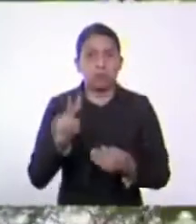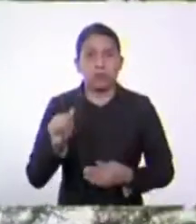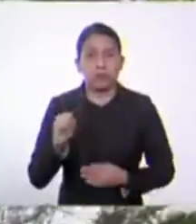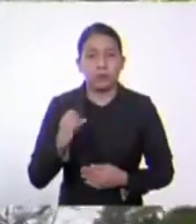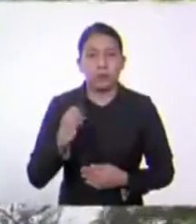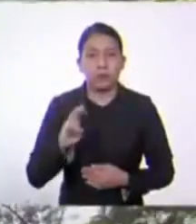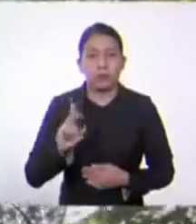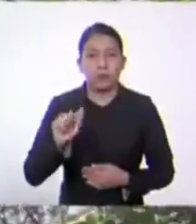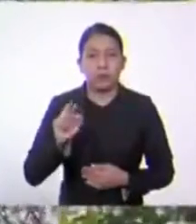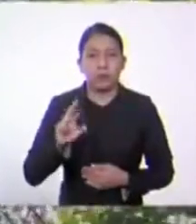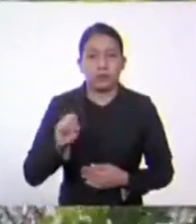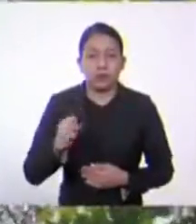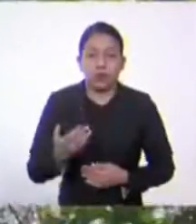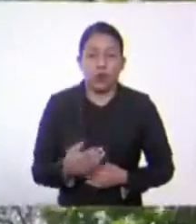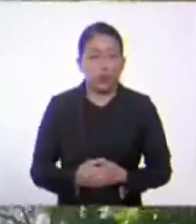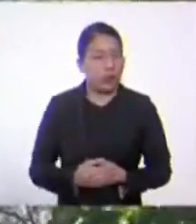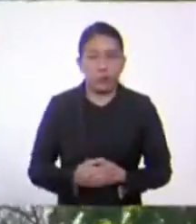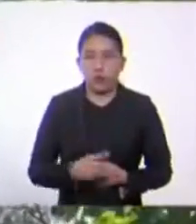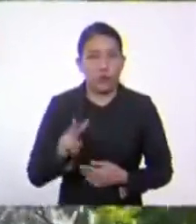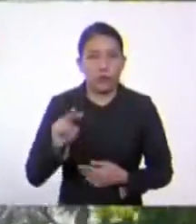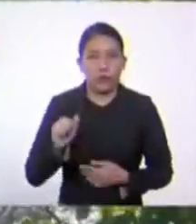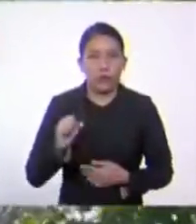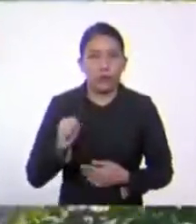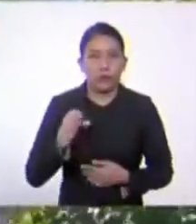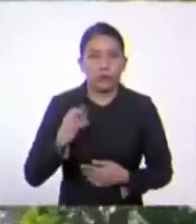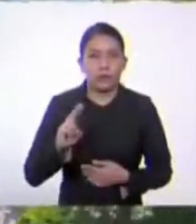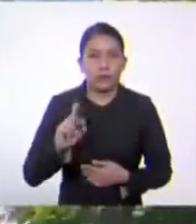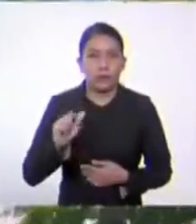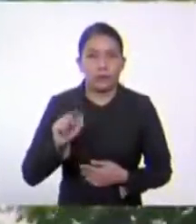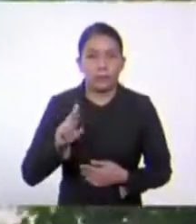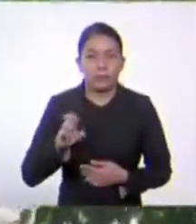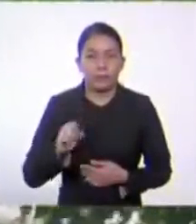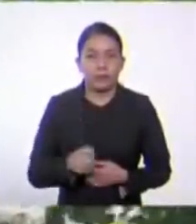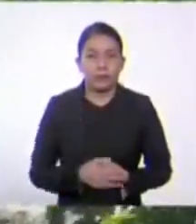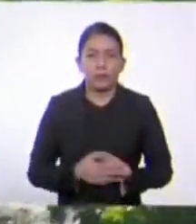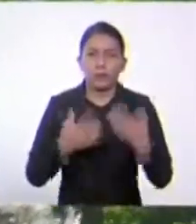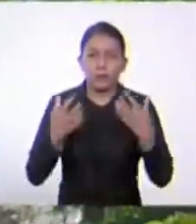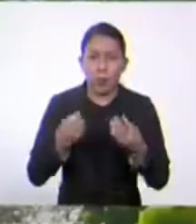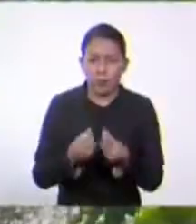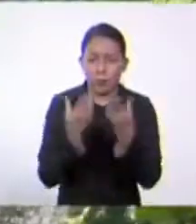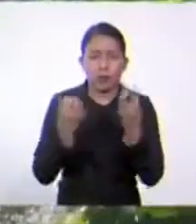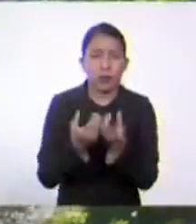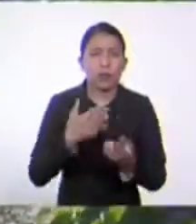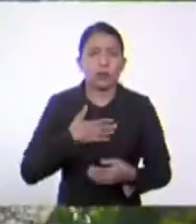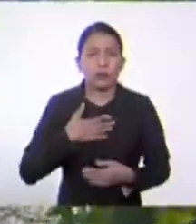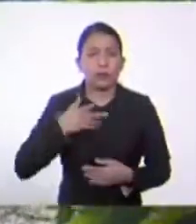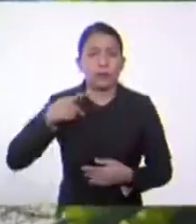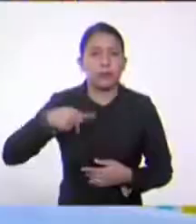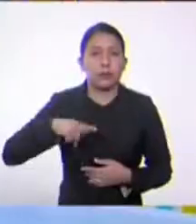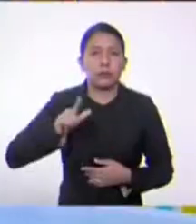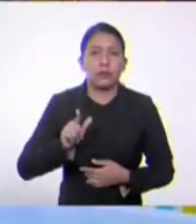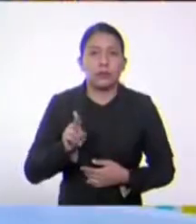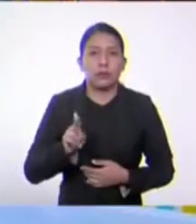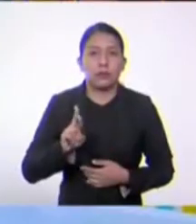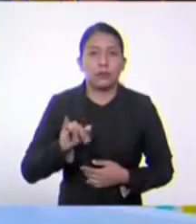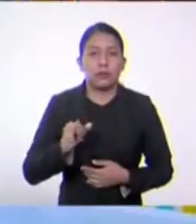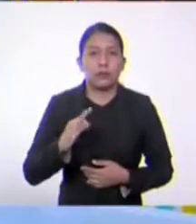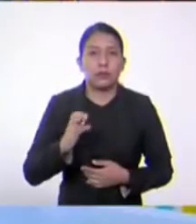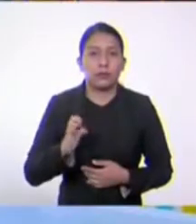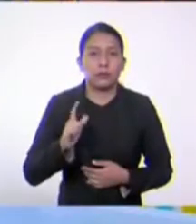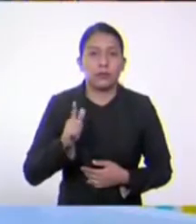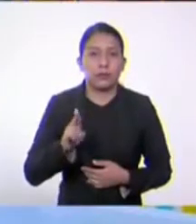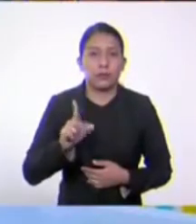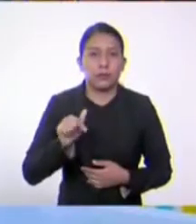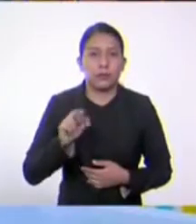plantas no vasculares. La mayoría de las plantas son pluricelulares. En cuanto a las características del reino